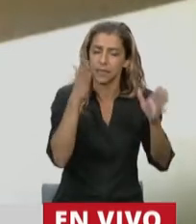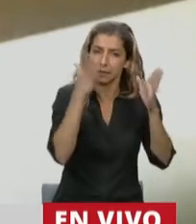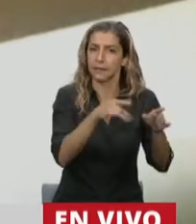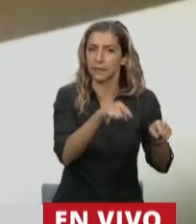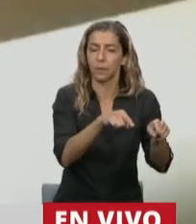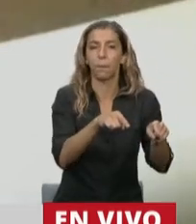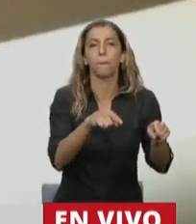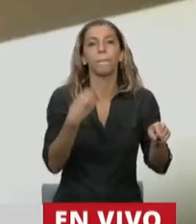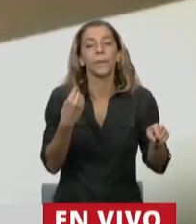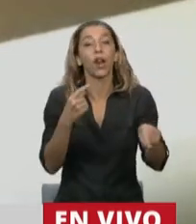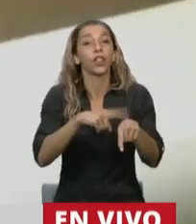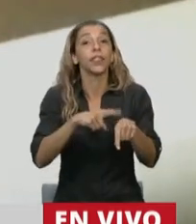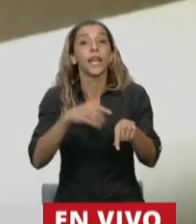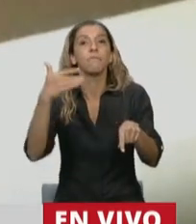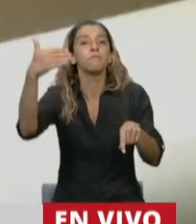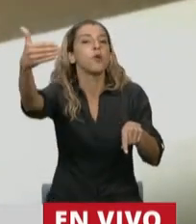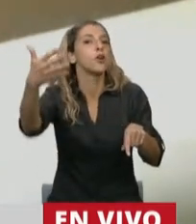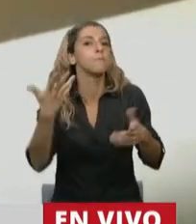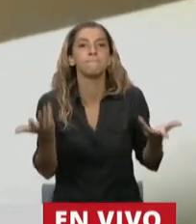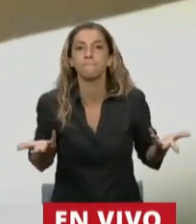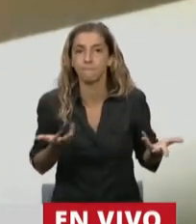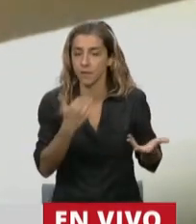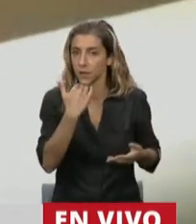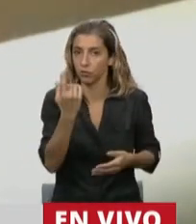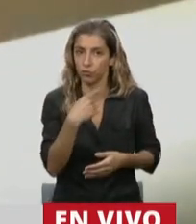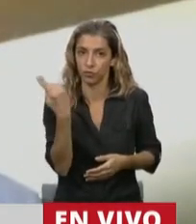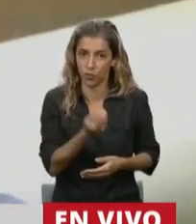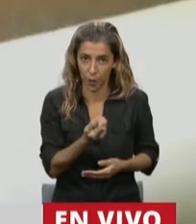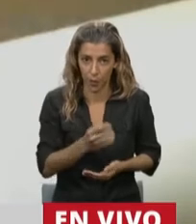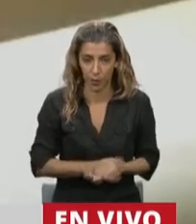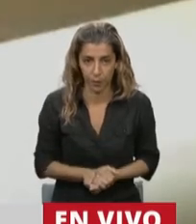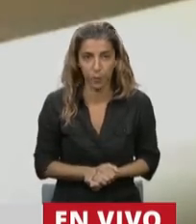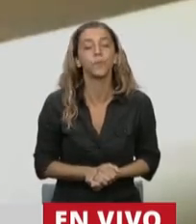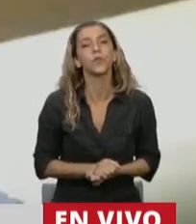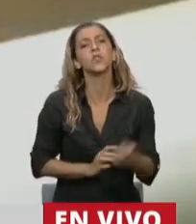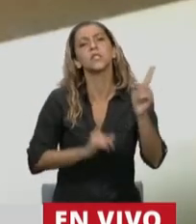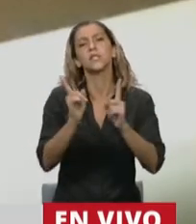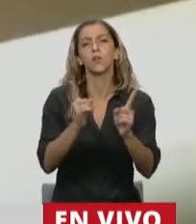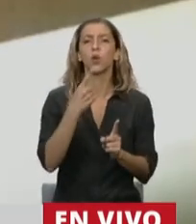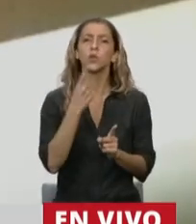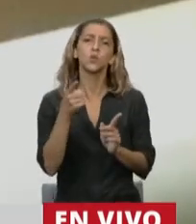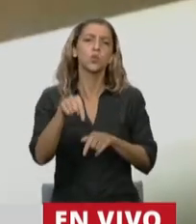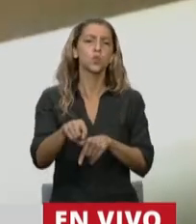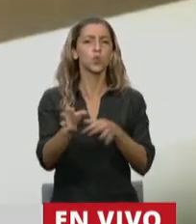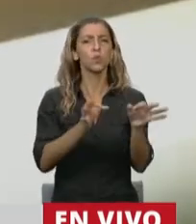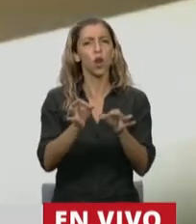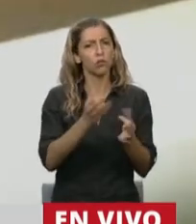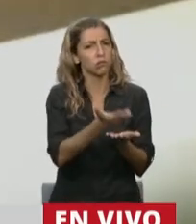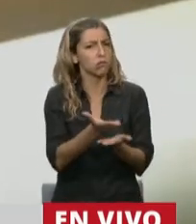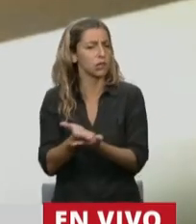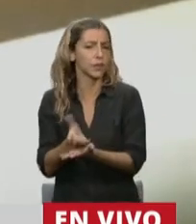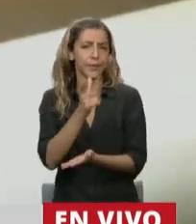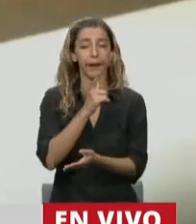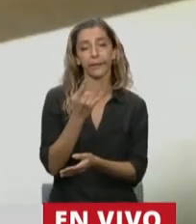tomar, como en este caso, más allá que algunos consideren que son proyectos de ventiritas, parece ser, por sus consideraciones,